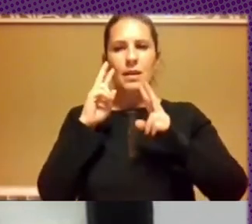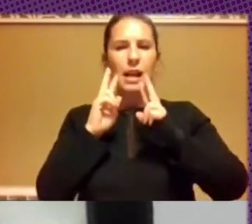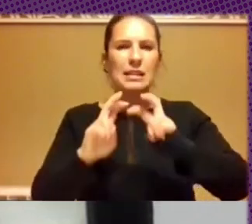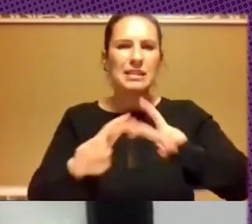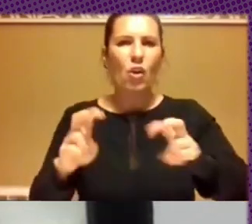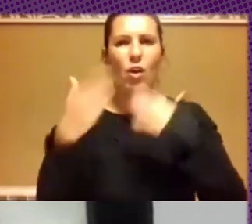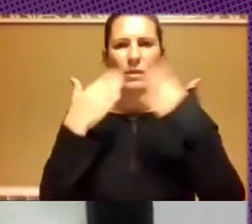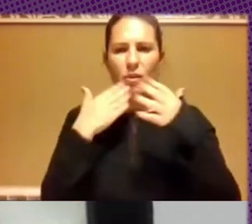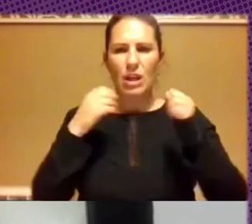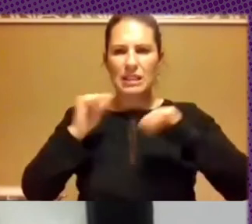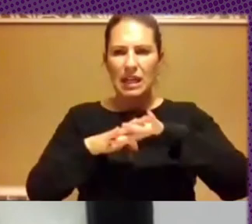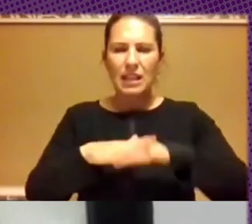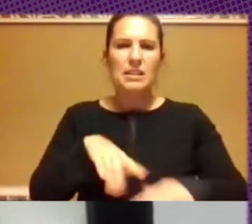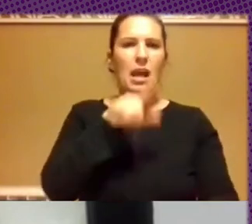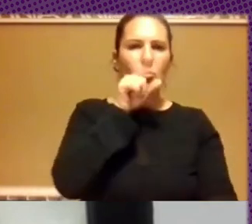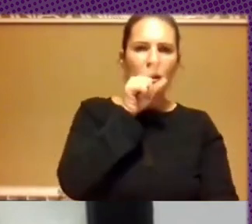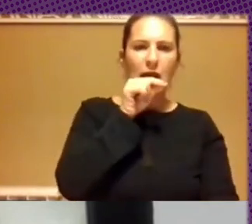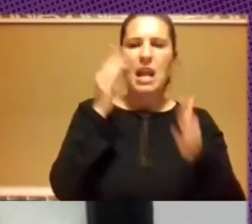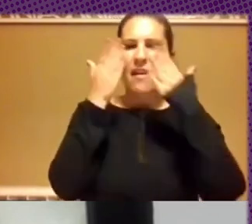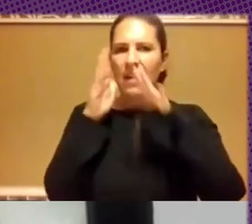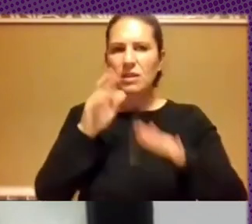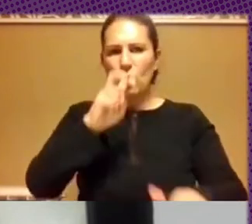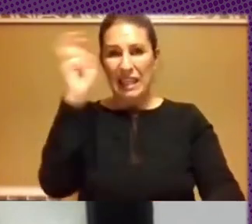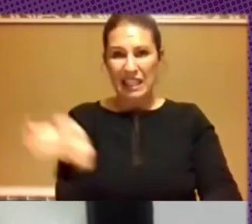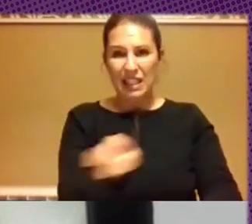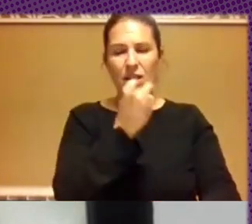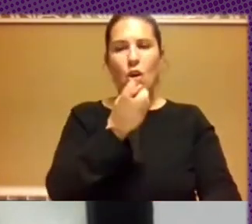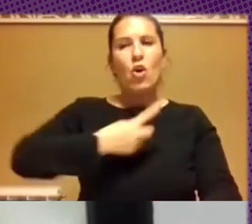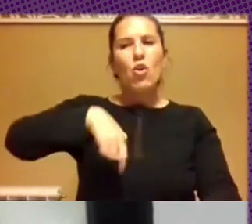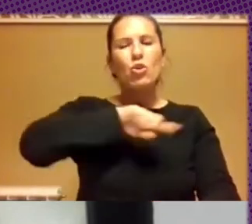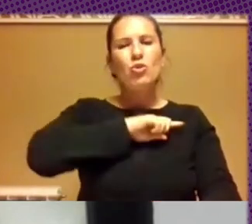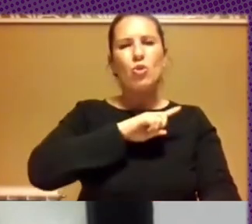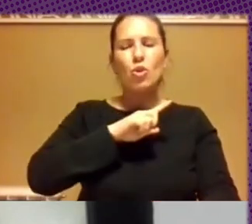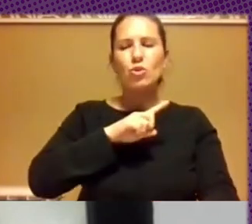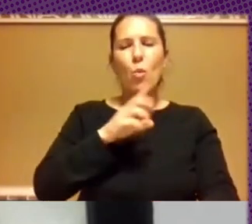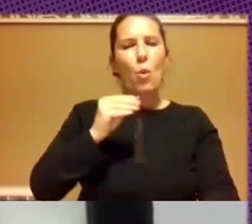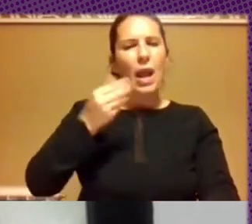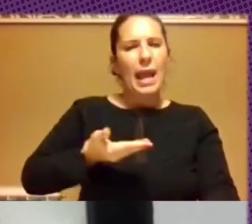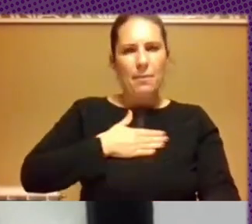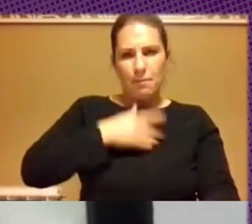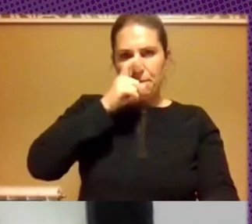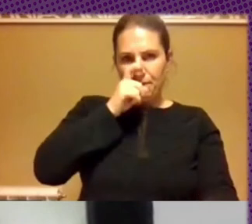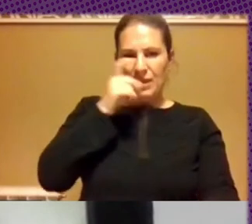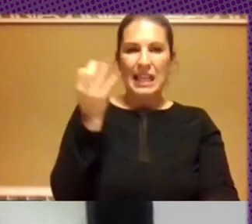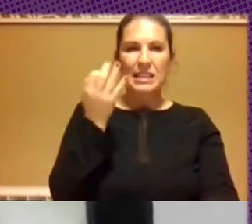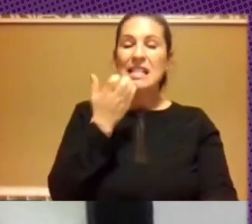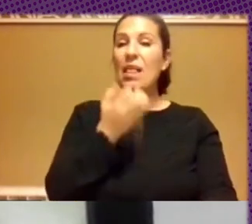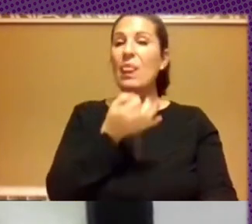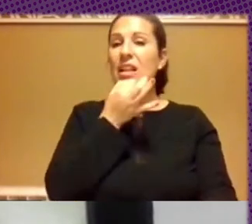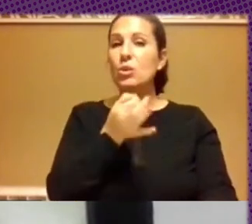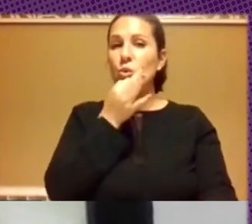en twitter en facebook y demás nosotros tomamos en cuenta el hecho de que cuando esos discursos